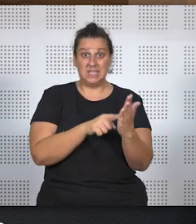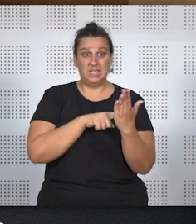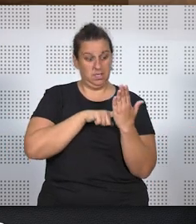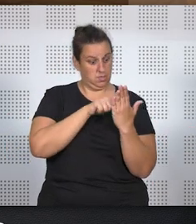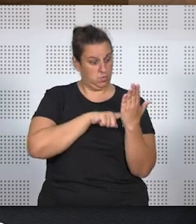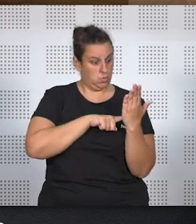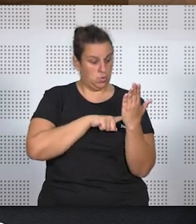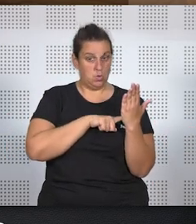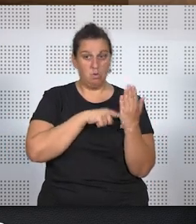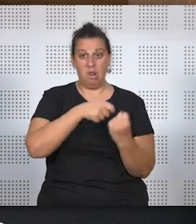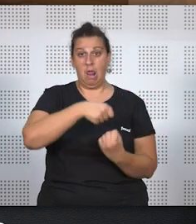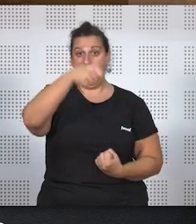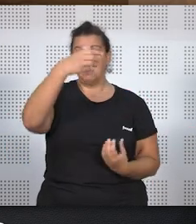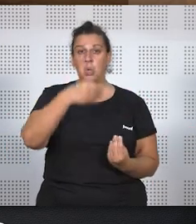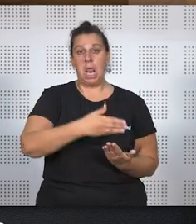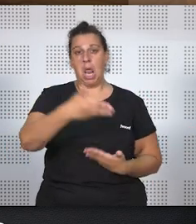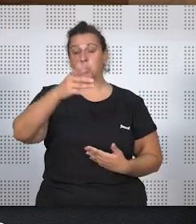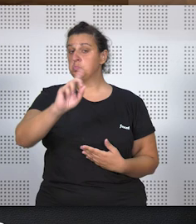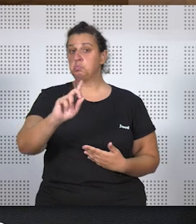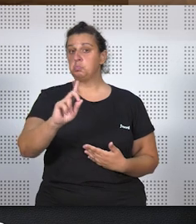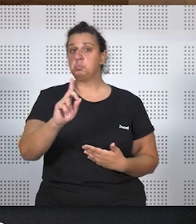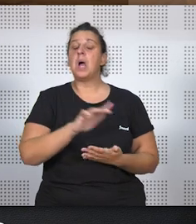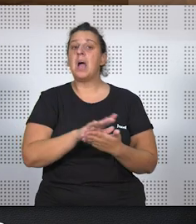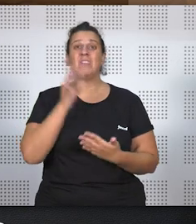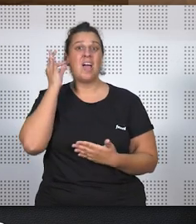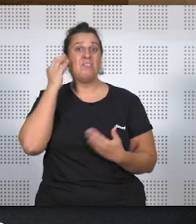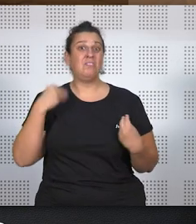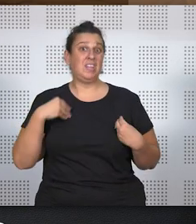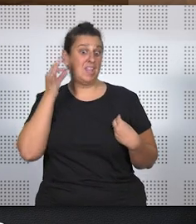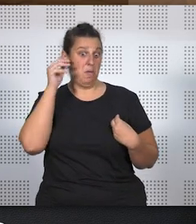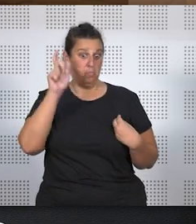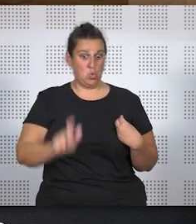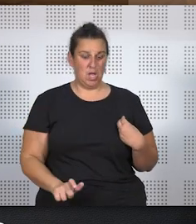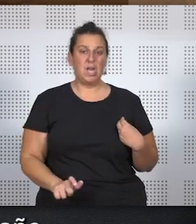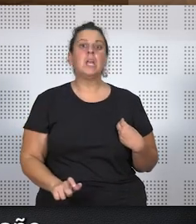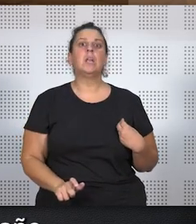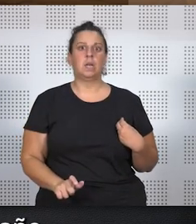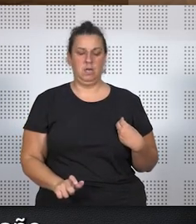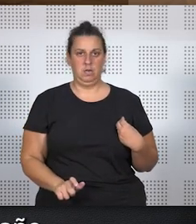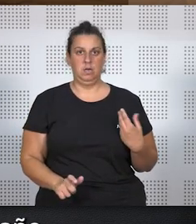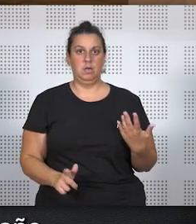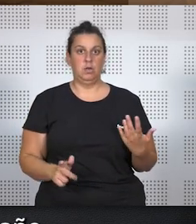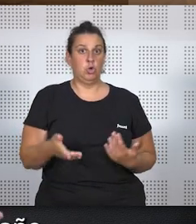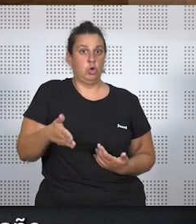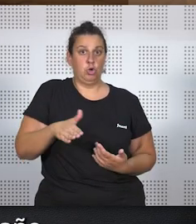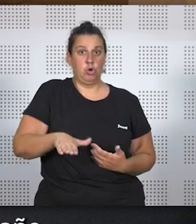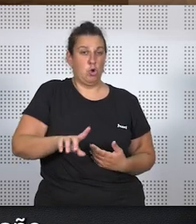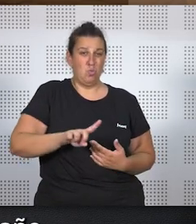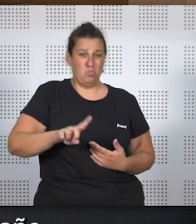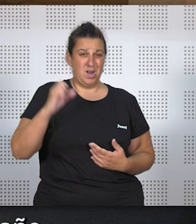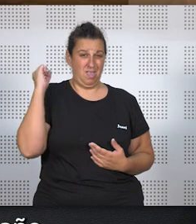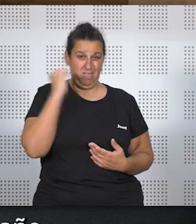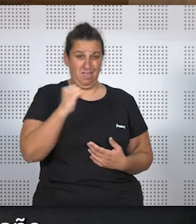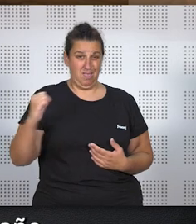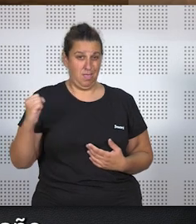presentado, que no es muy extenso, fundamentalmente cuenta la vida de esta señora, que no se muere, pero